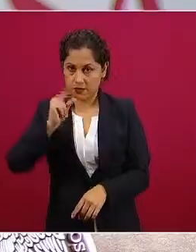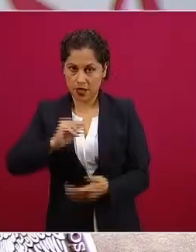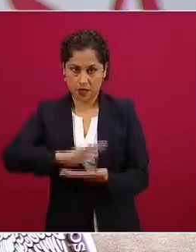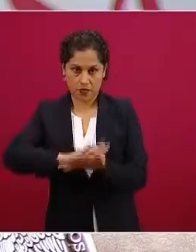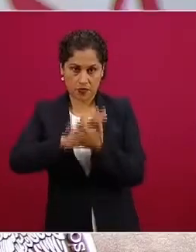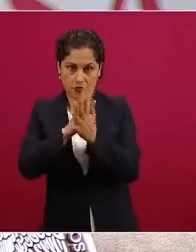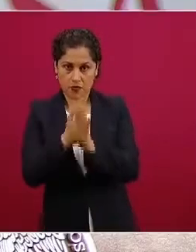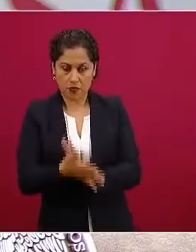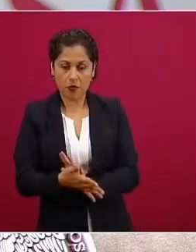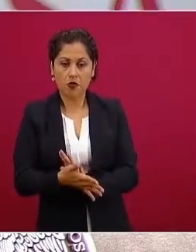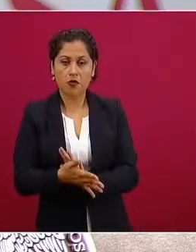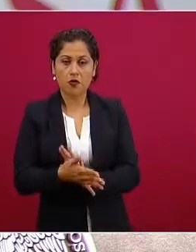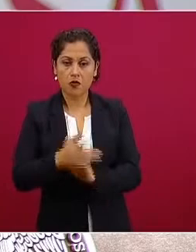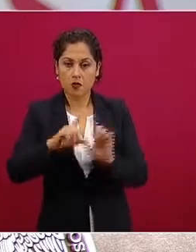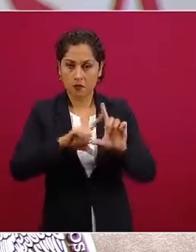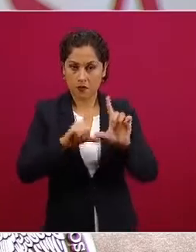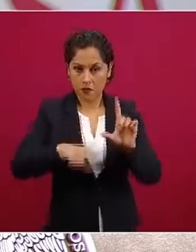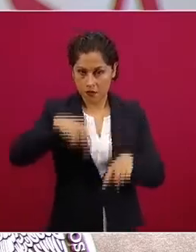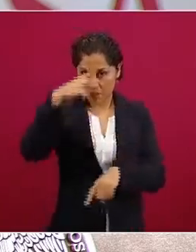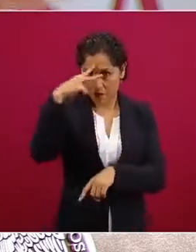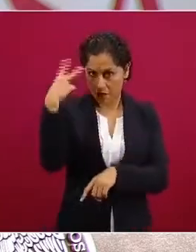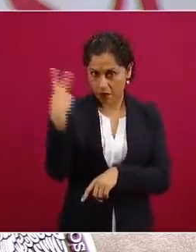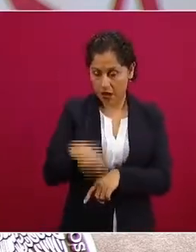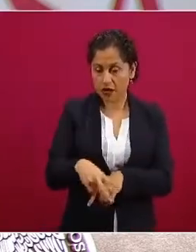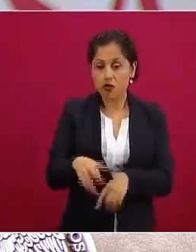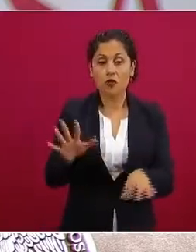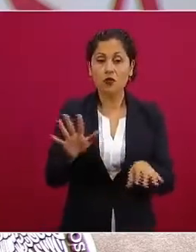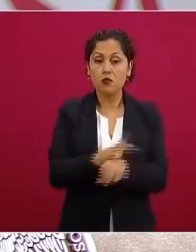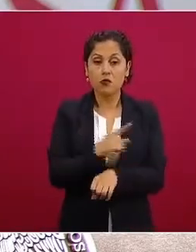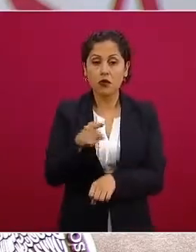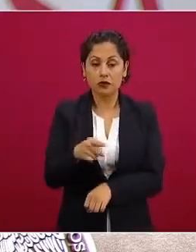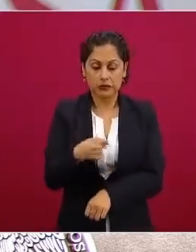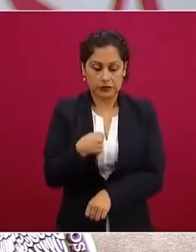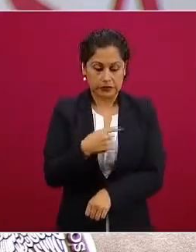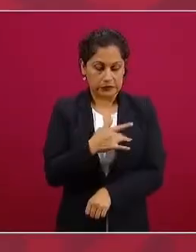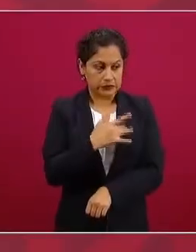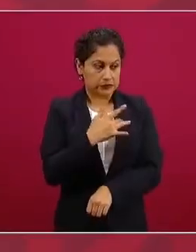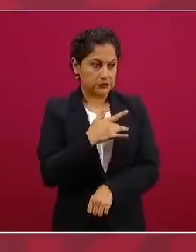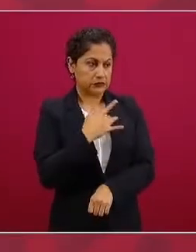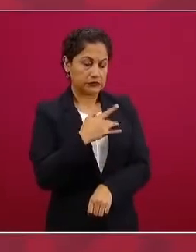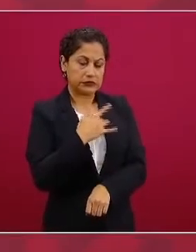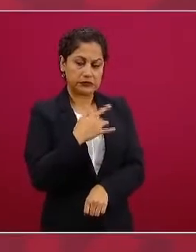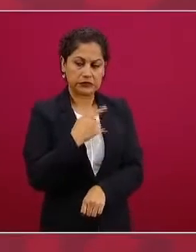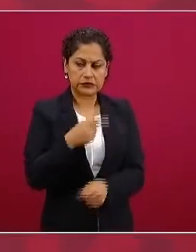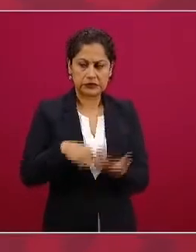intereses se suben al movimiento